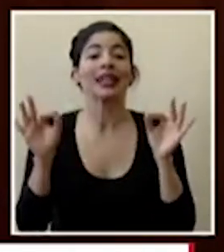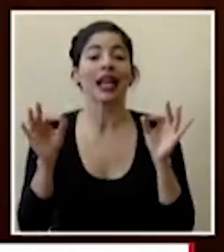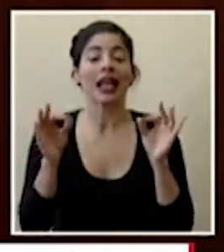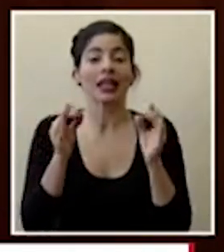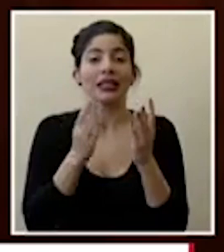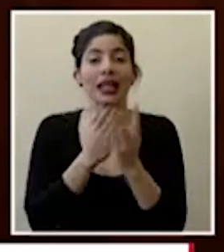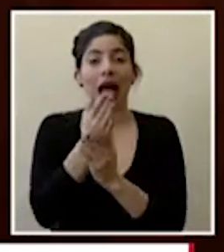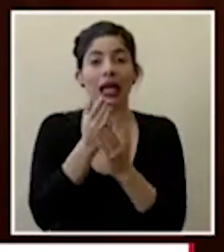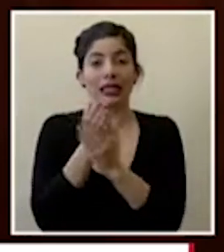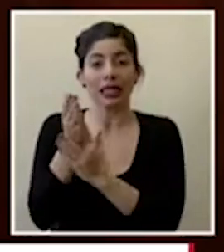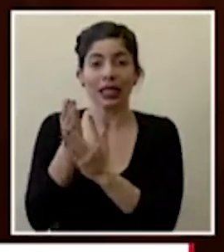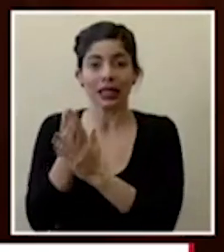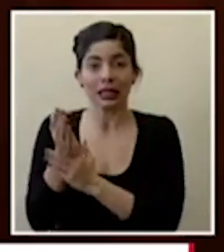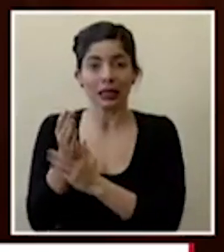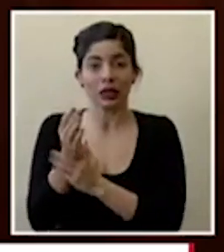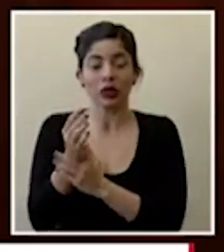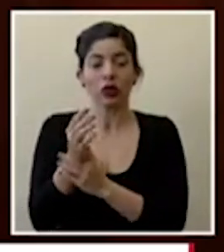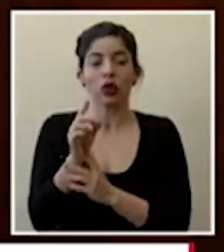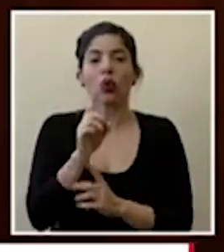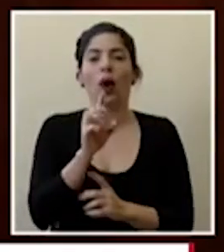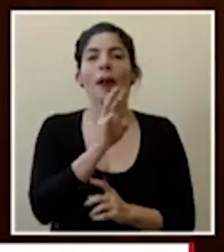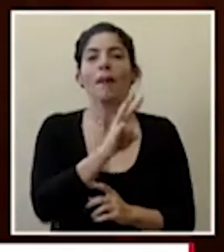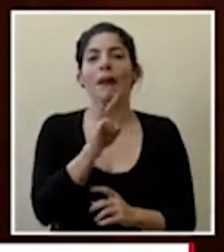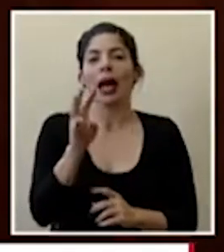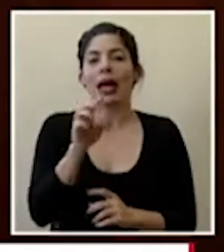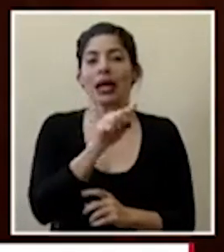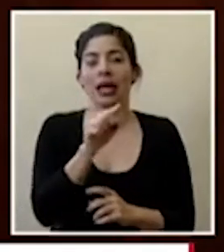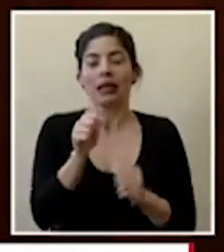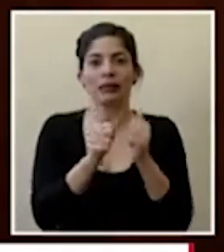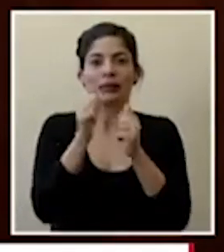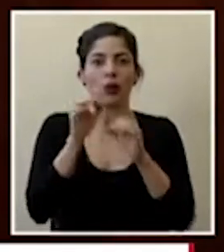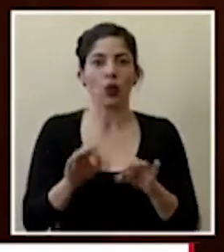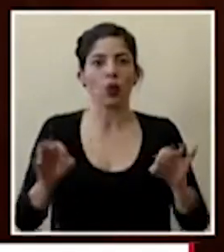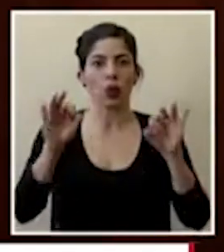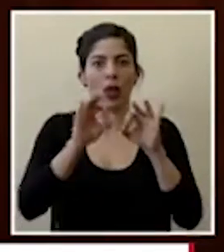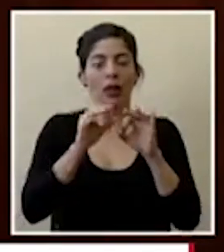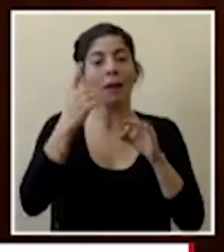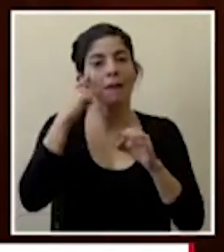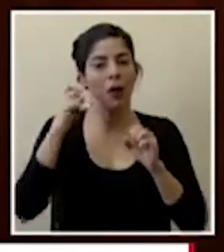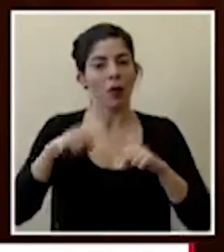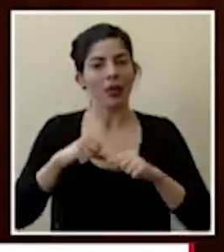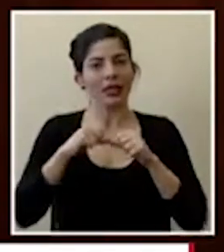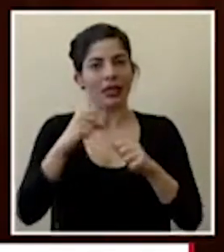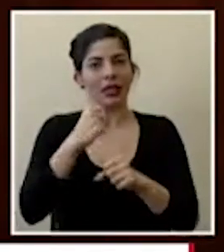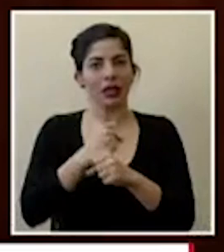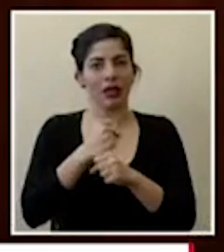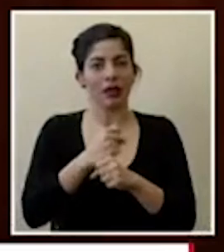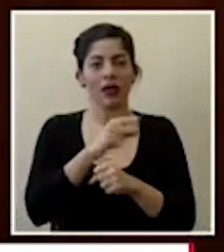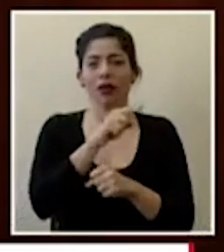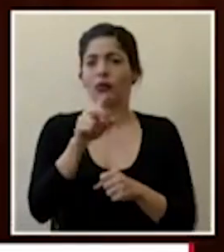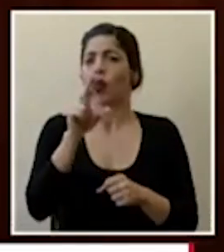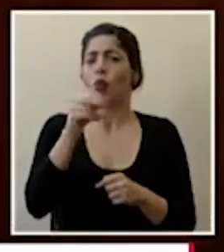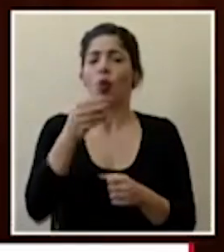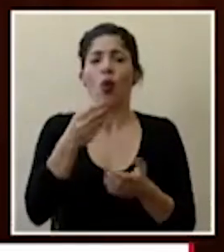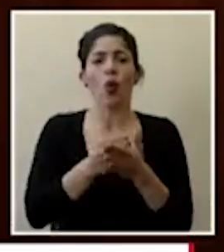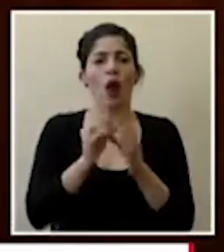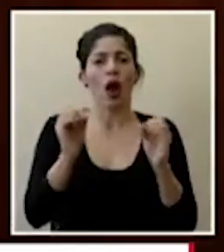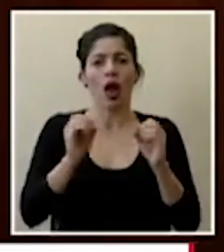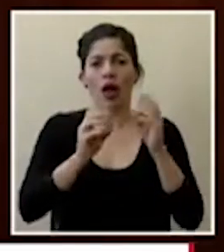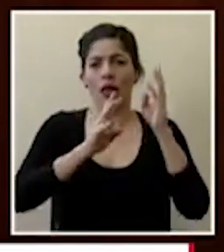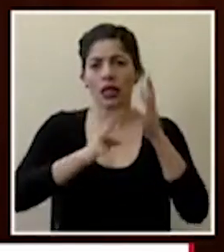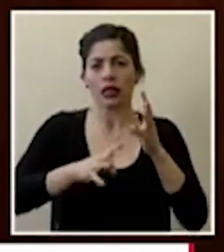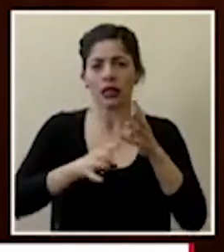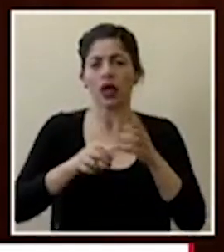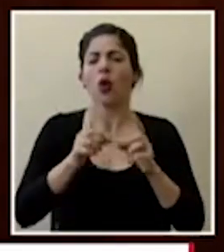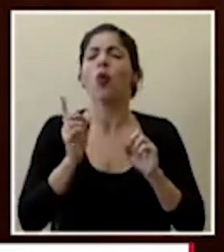páginas que en este momento son de trascendencia para poder seguir operando o sea no tienen costo de descarga dentro de